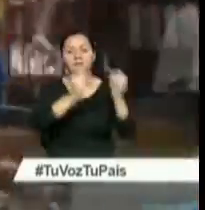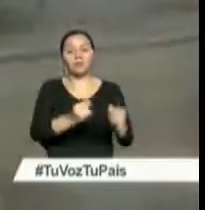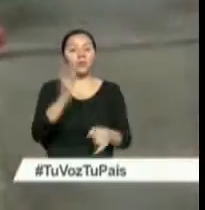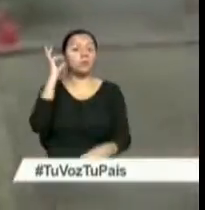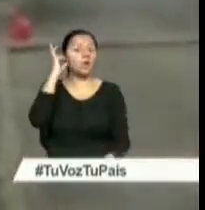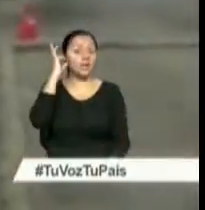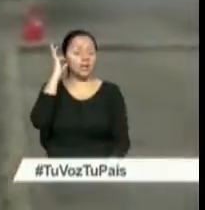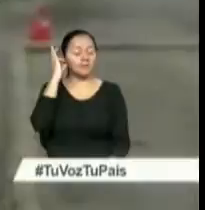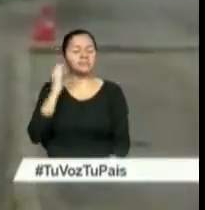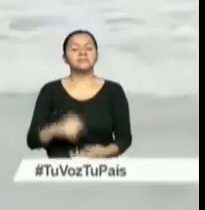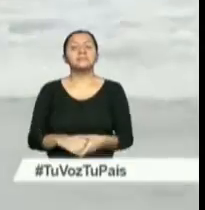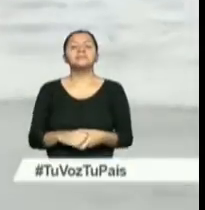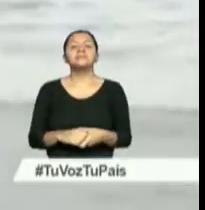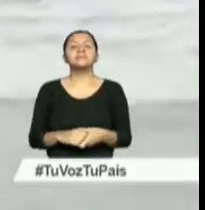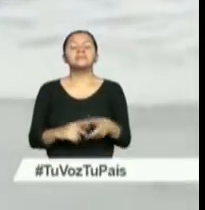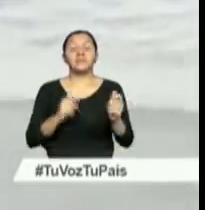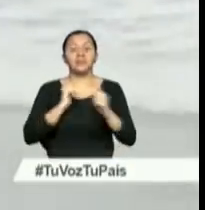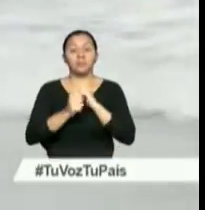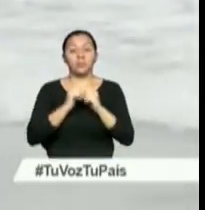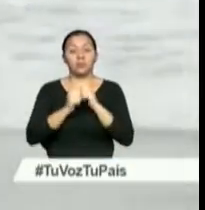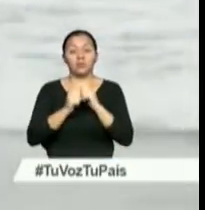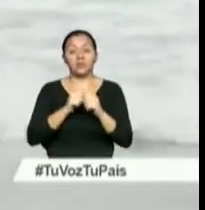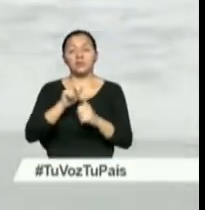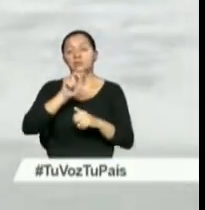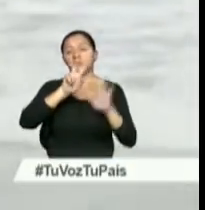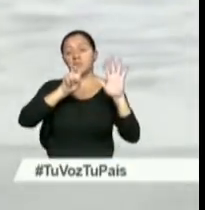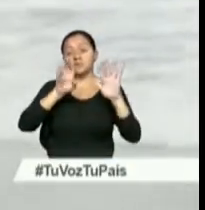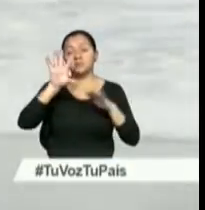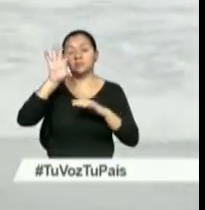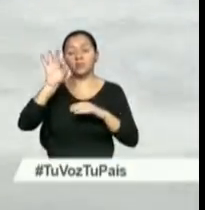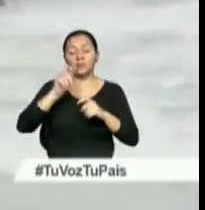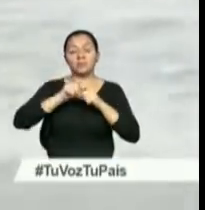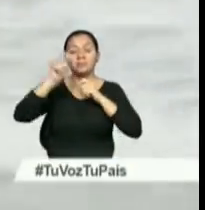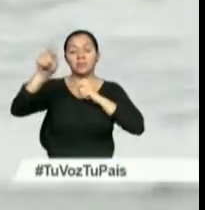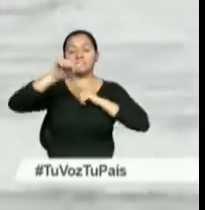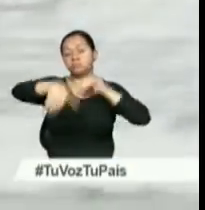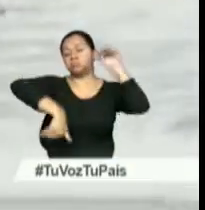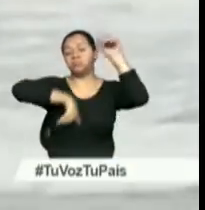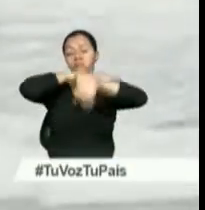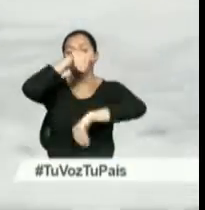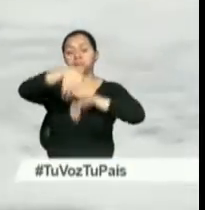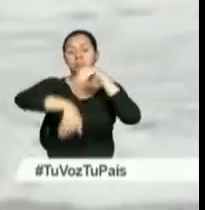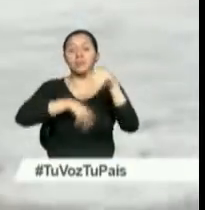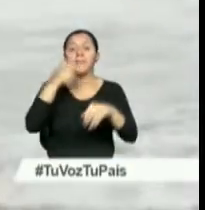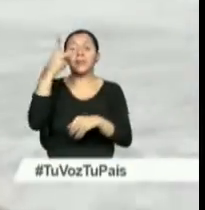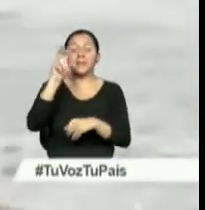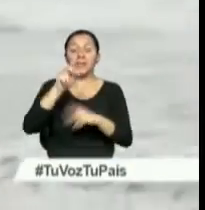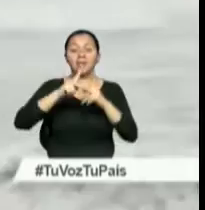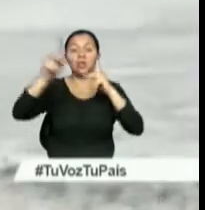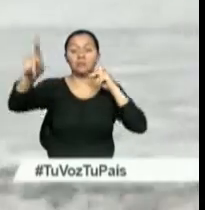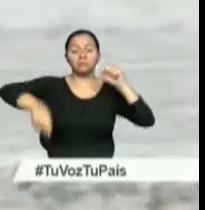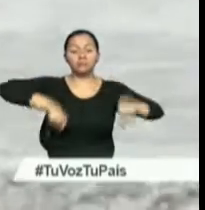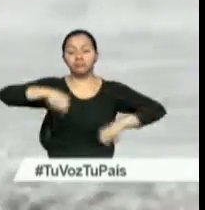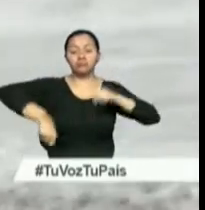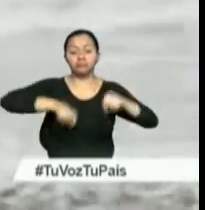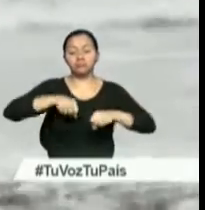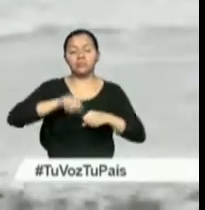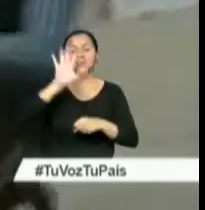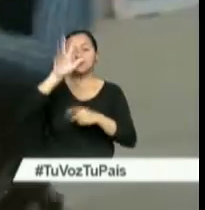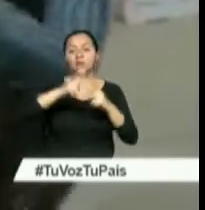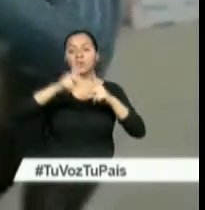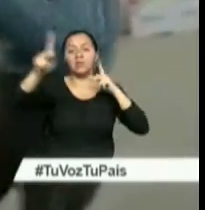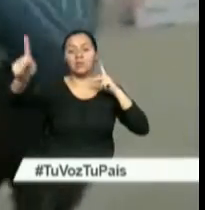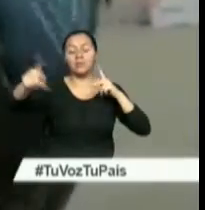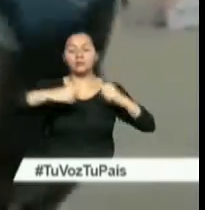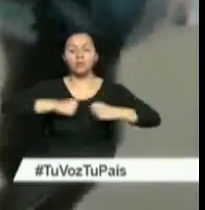La deportista recorrió 750 metros de nado, 20 kilómetros de ciclismo y 5 kilómetros de maratón en